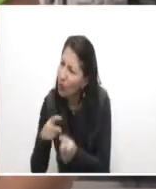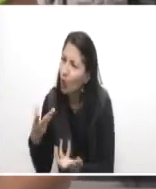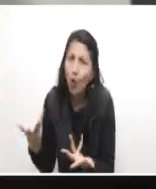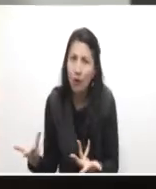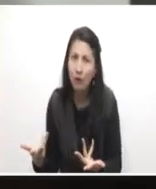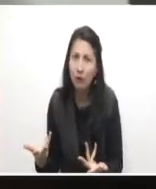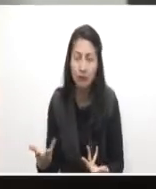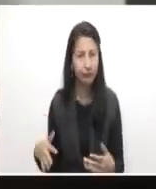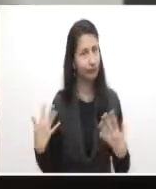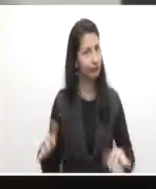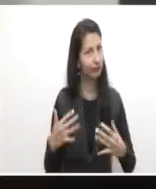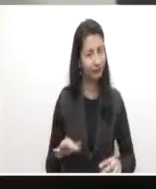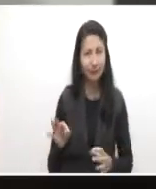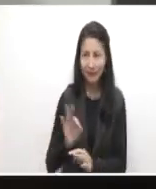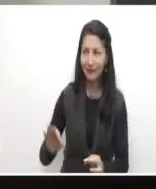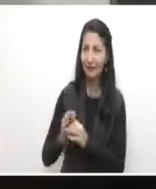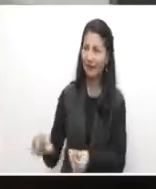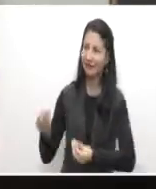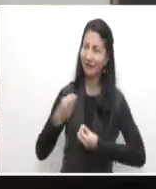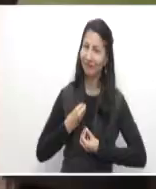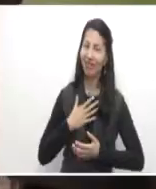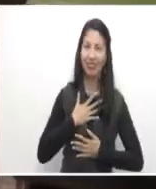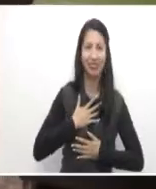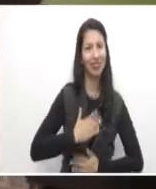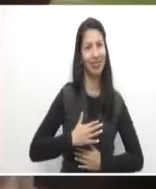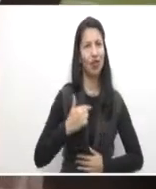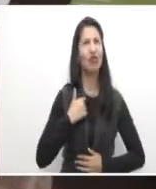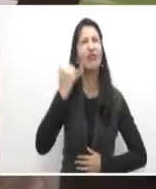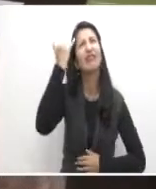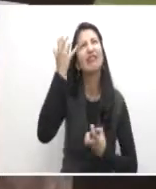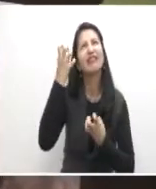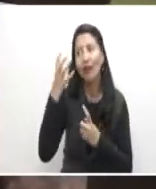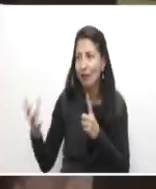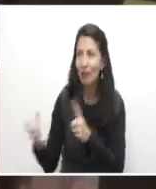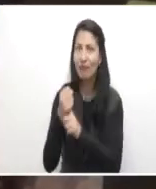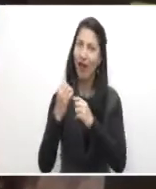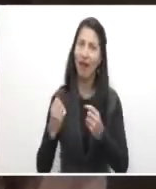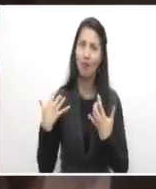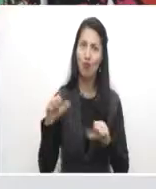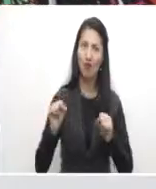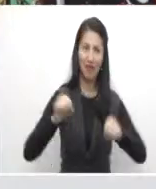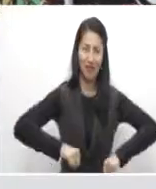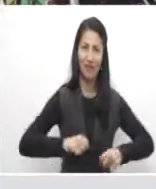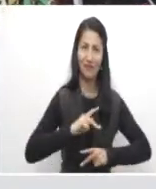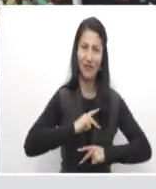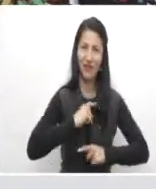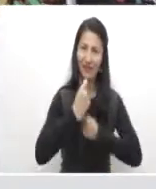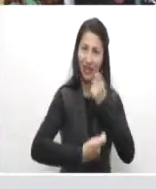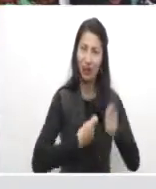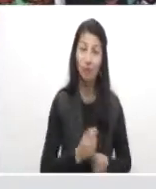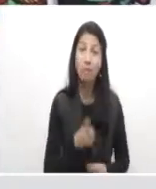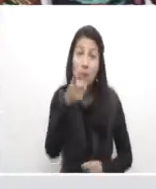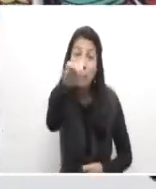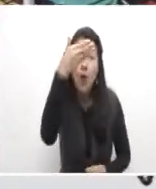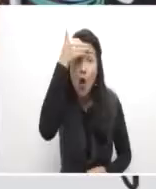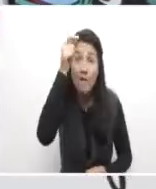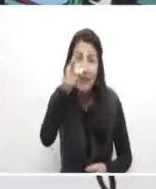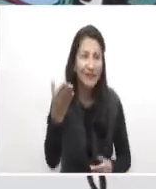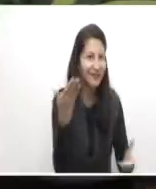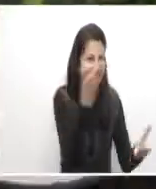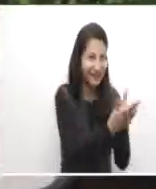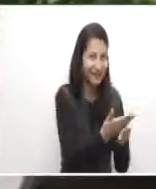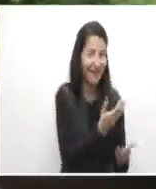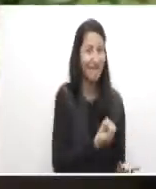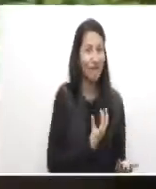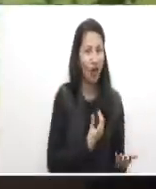Es muy satisfactorio que tengas una idea y quieras montar una empresa. Cuando visite Florencia Caquetá, no olvide preguntar y